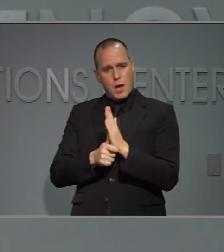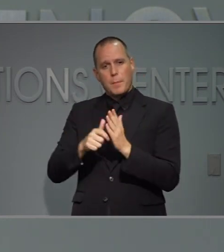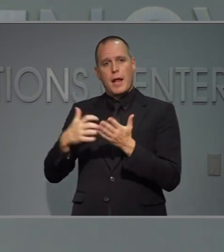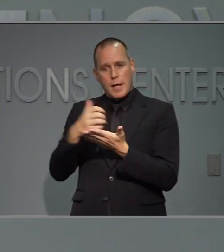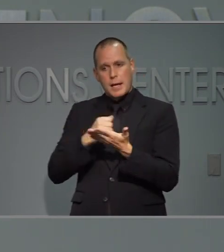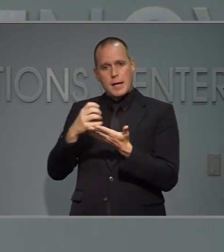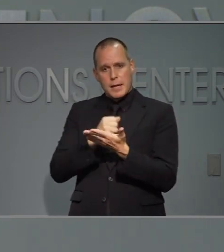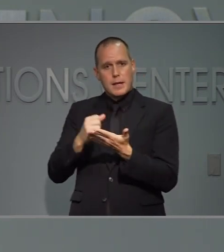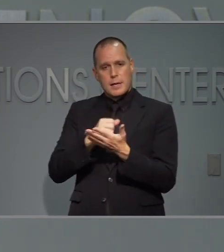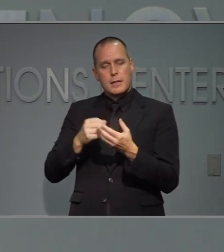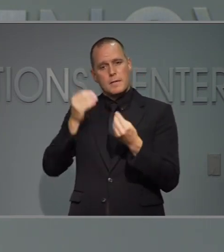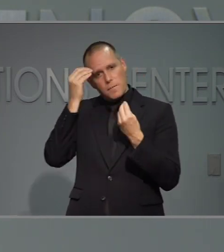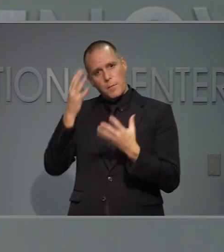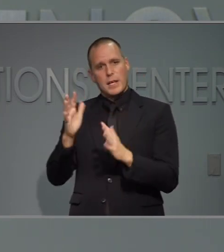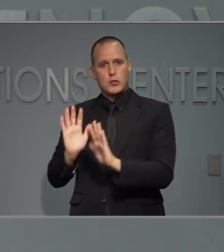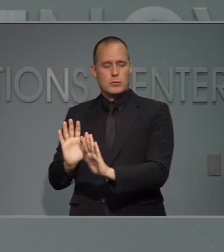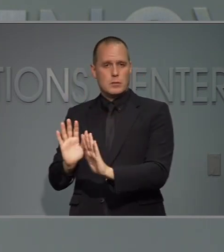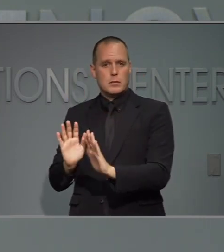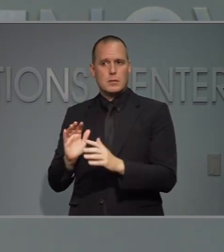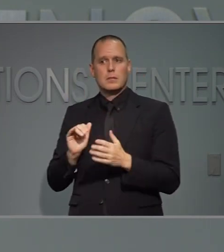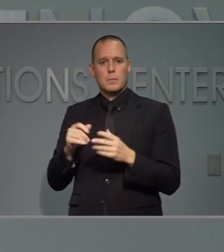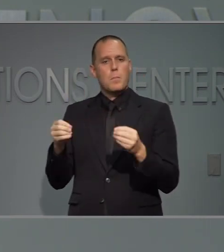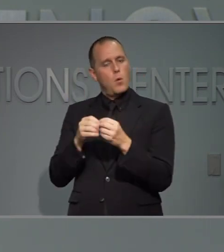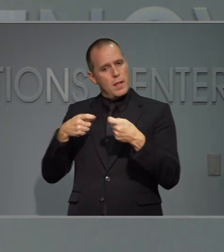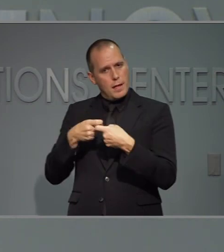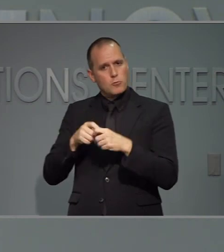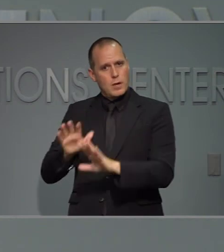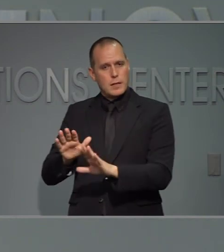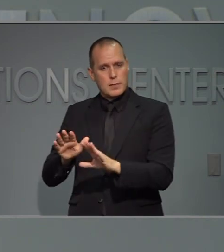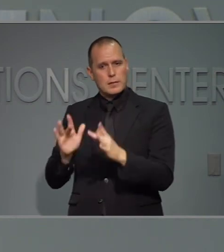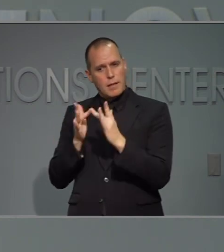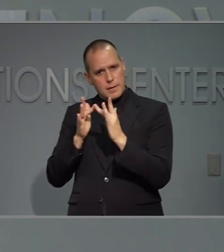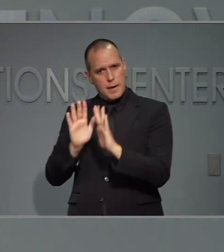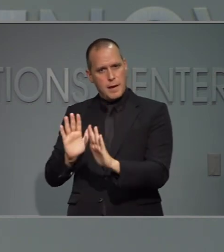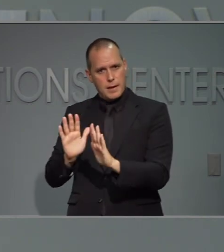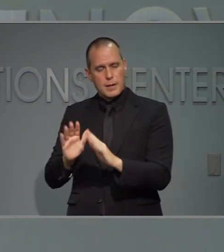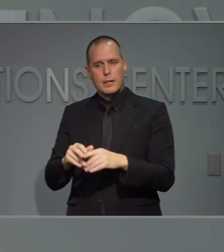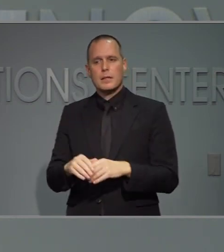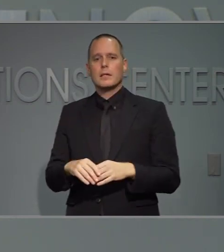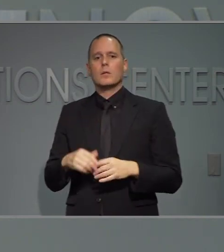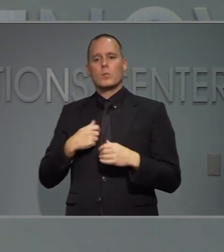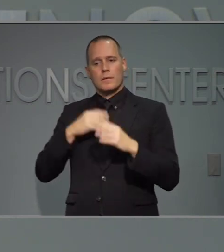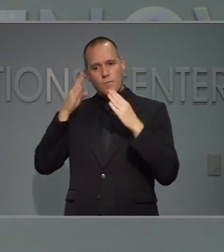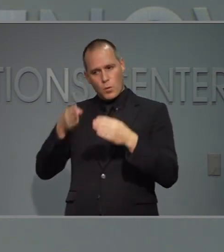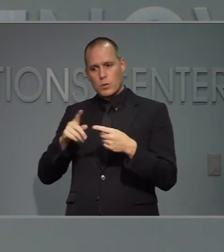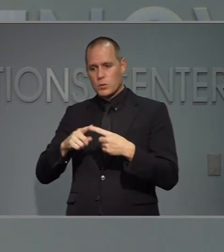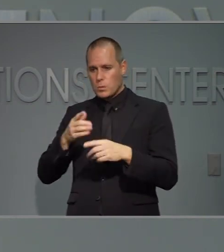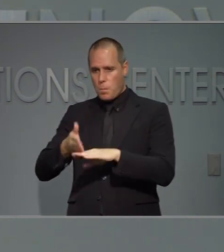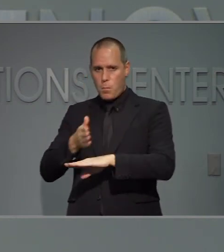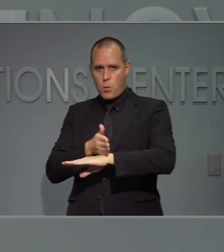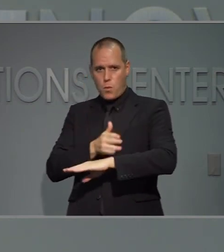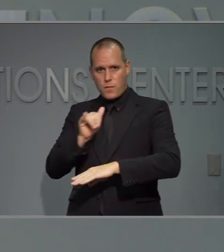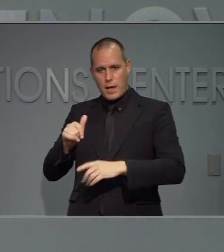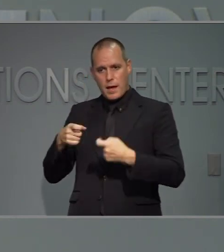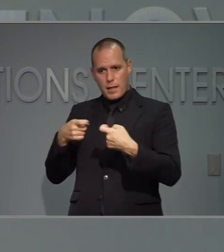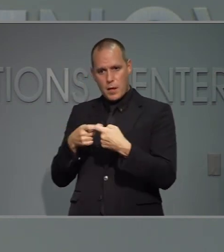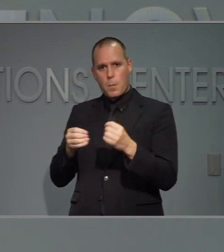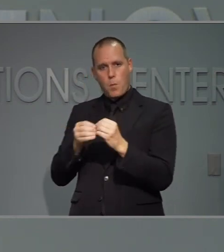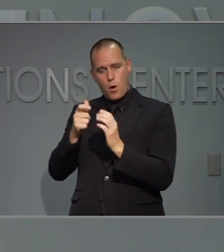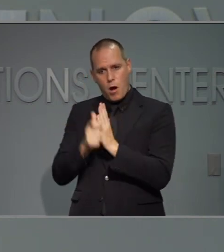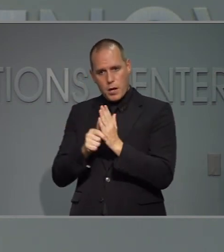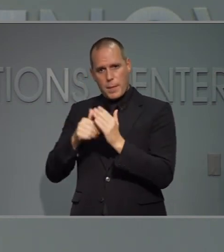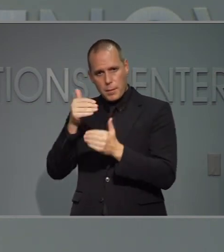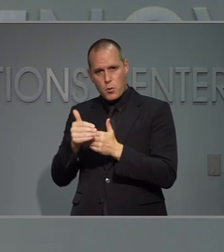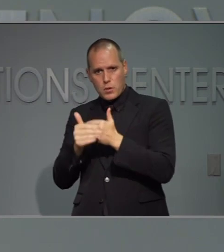errores que queremos que sea un proceso electrónicamente automatizado y vamos a seguir haciendo estas mejoras